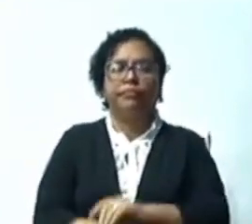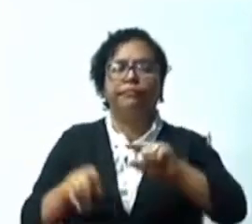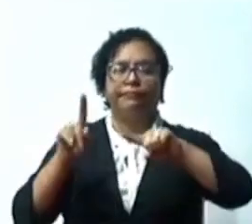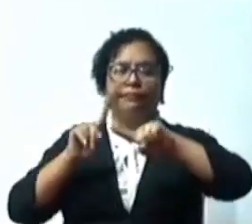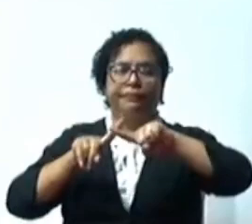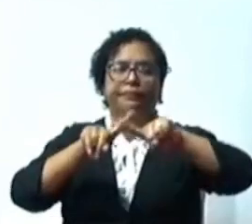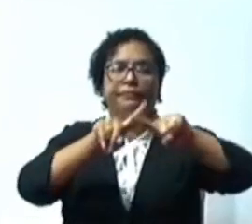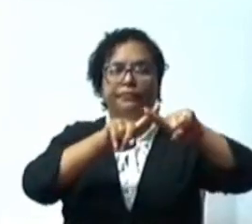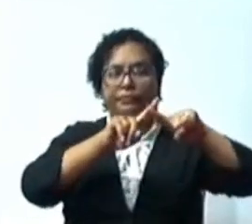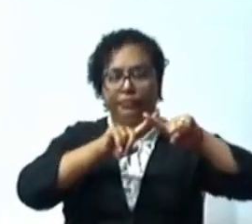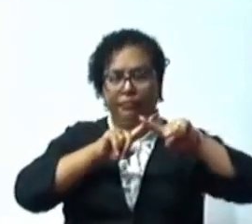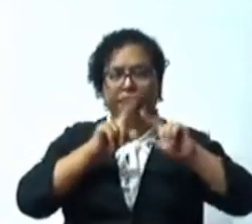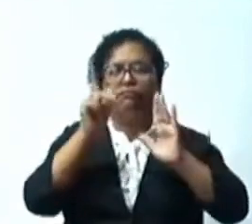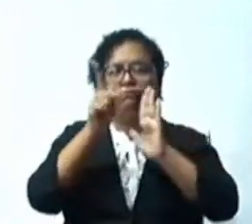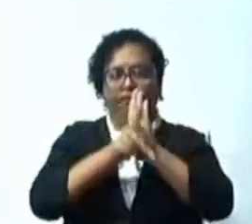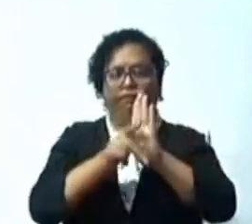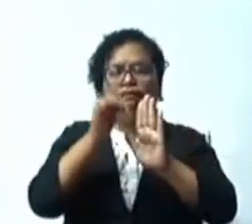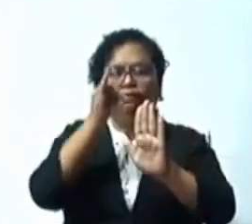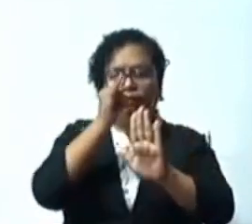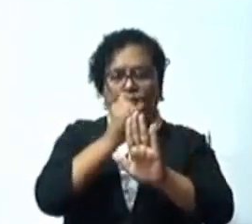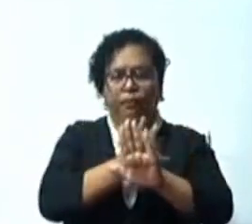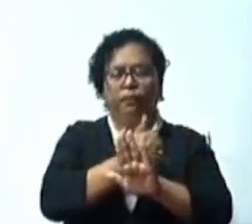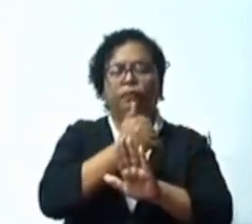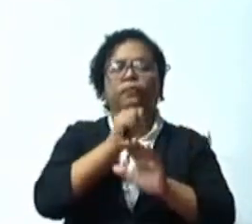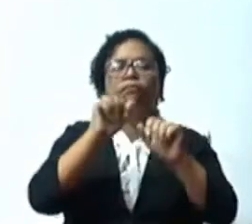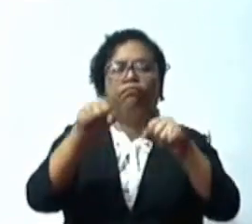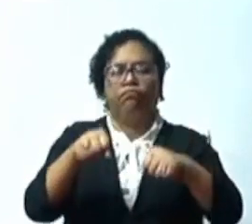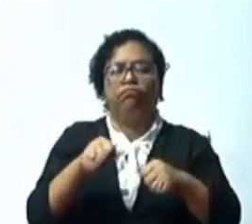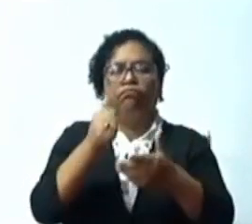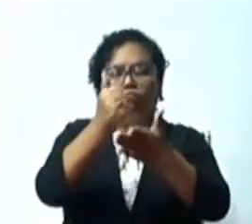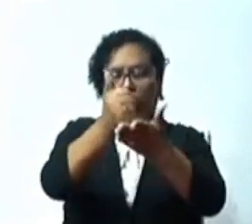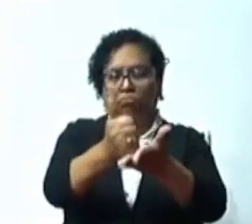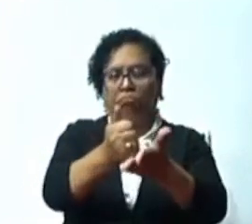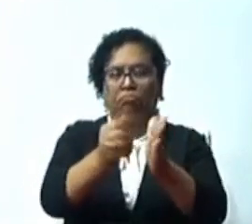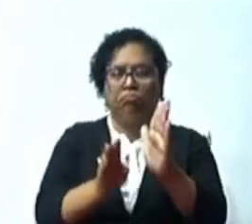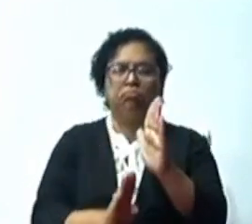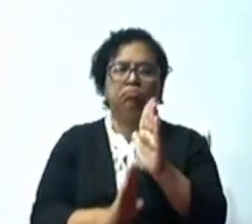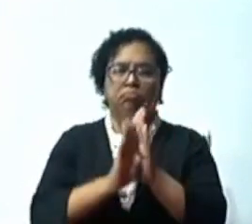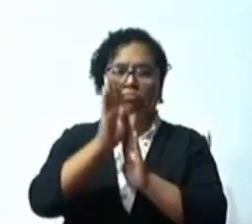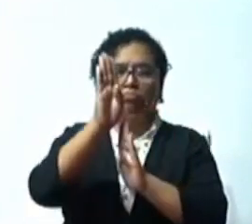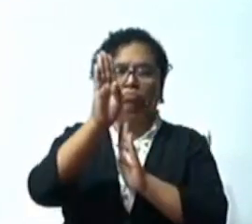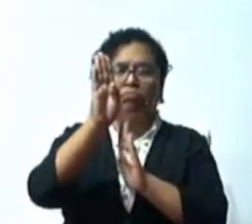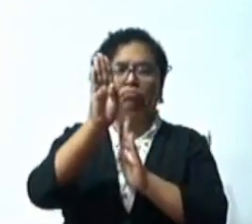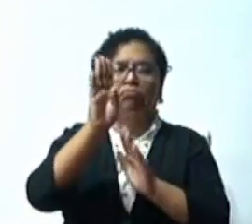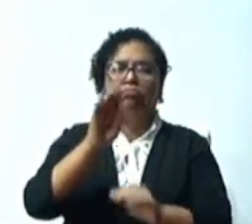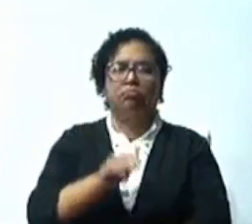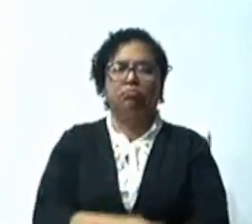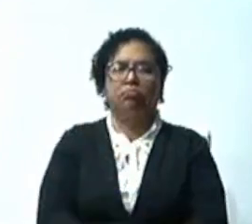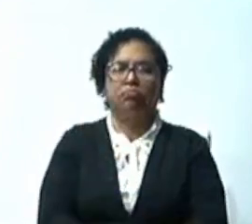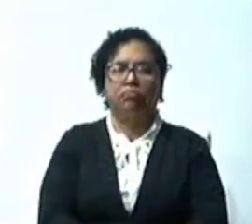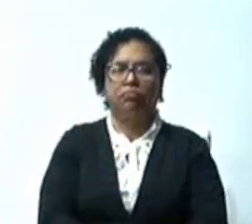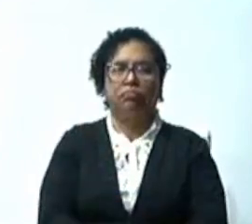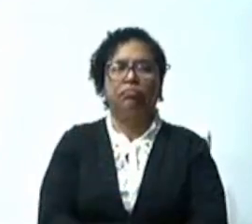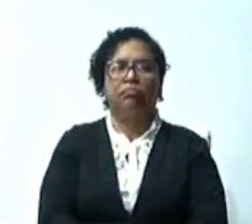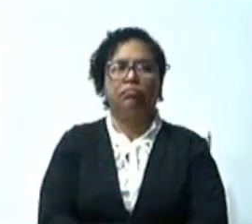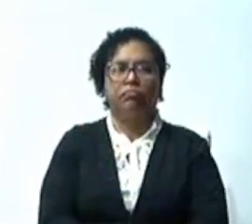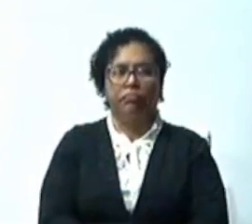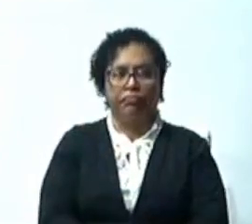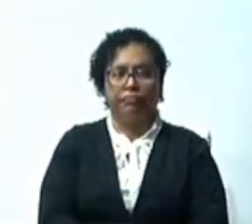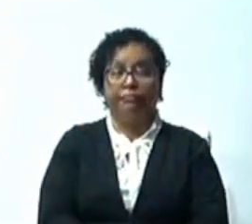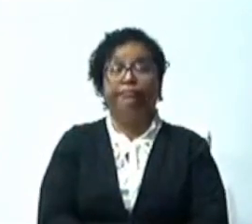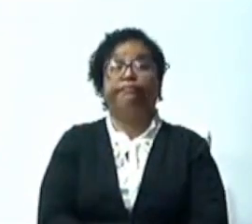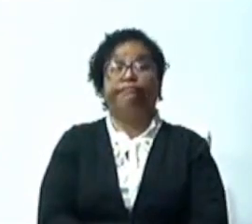El fideicomiso público, el cual ha generado intensos e interesantes